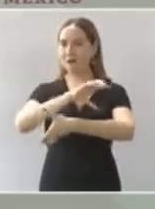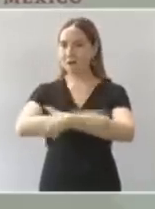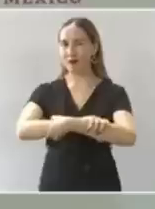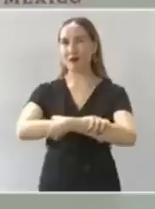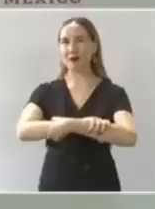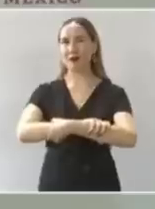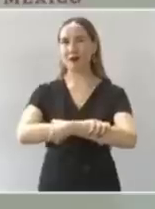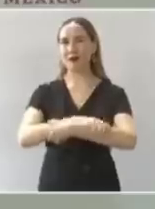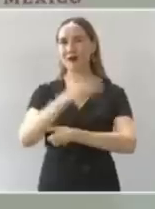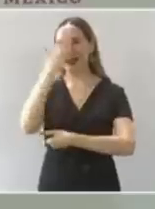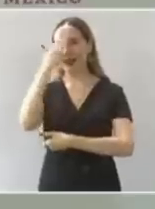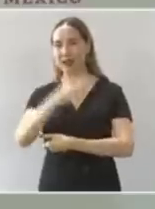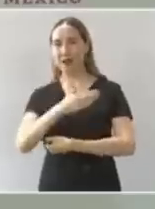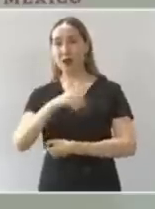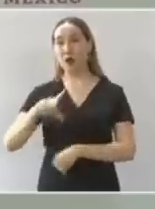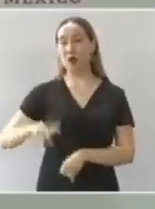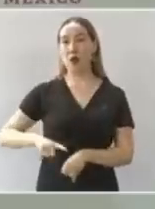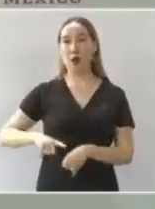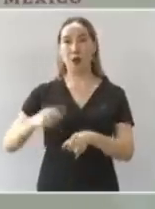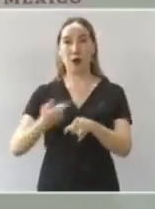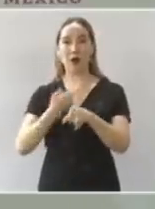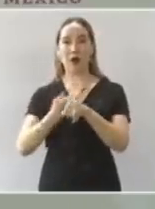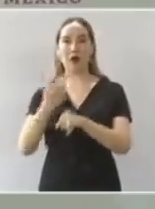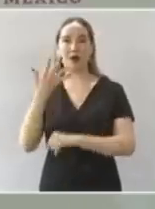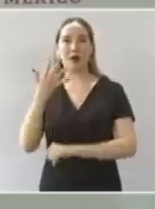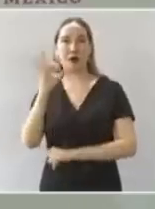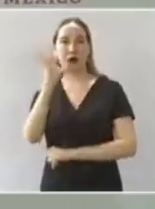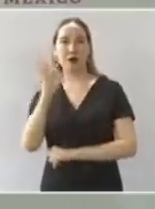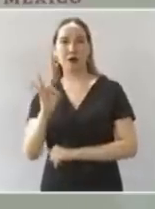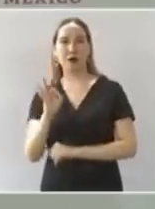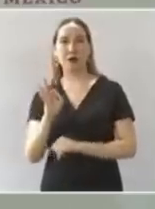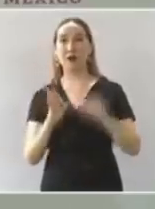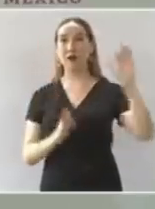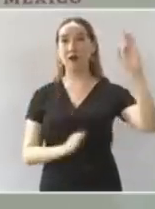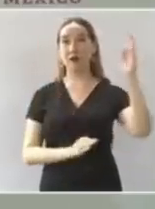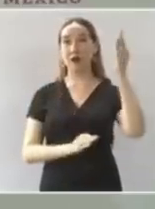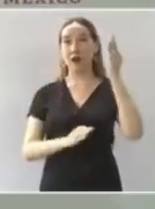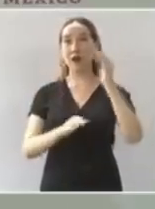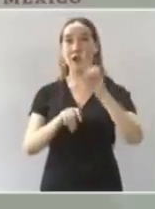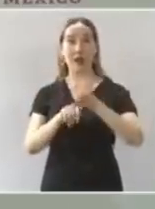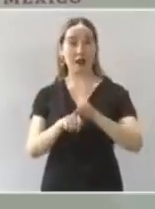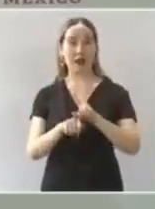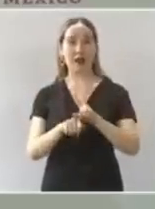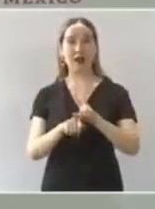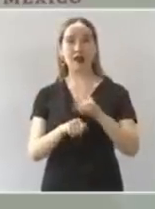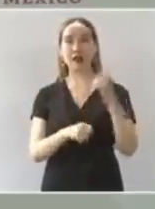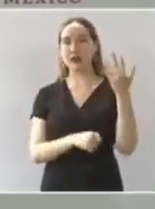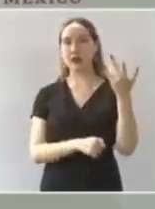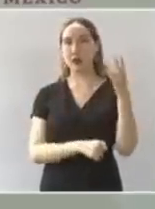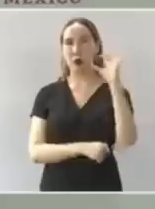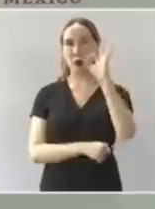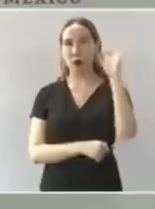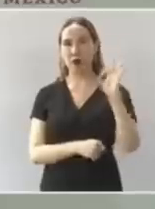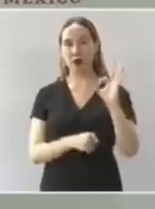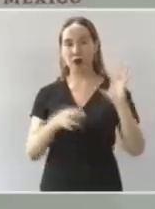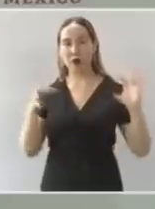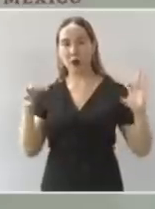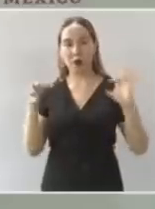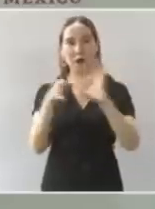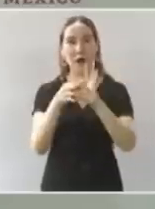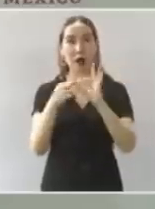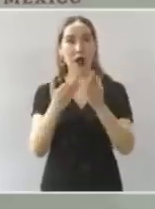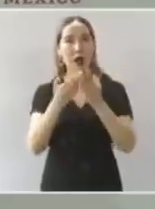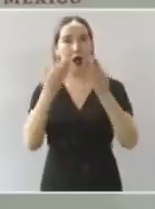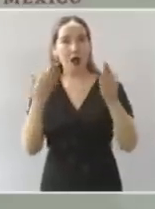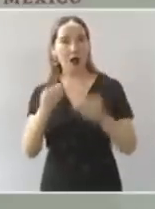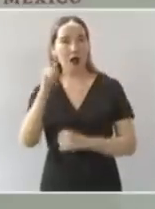Luis Potosí 50% la federación otro 50% y vamos a que la pensión para